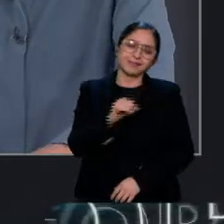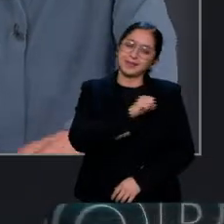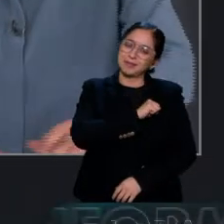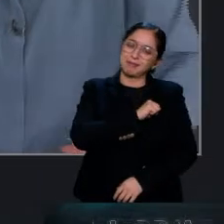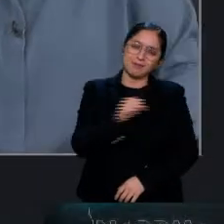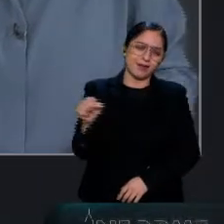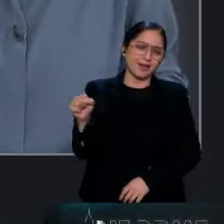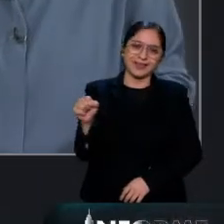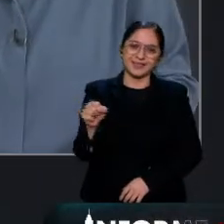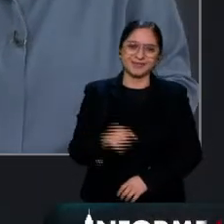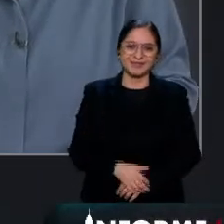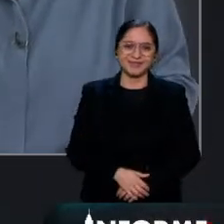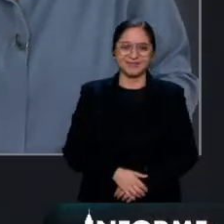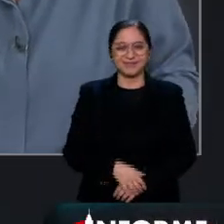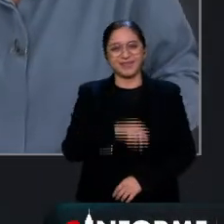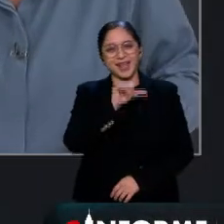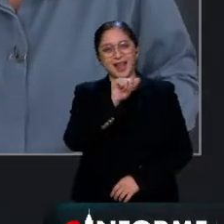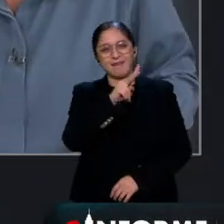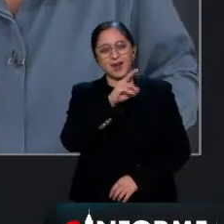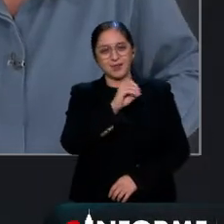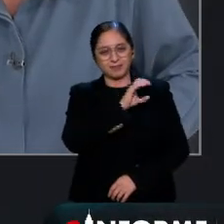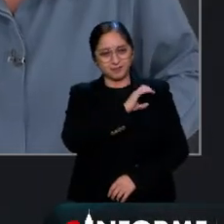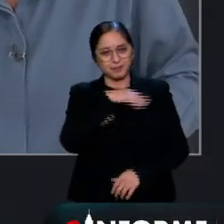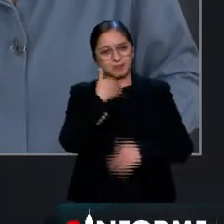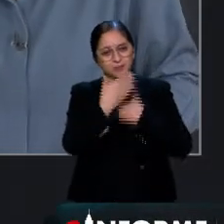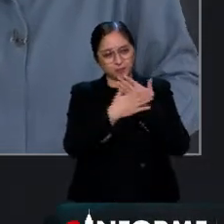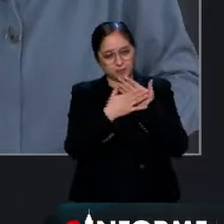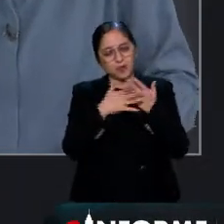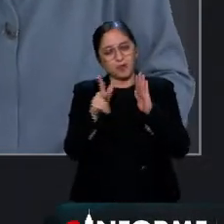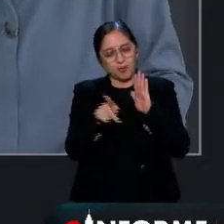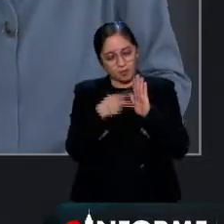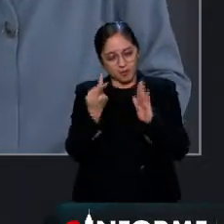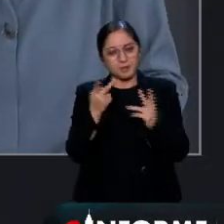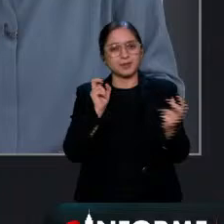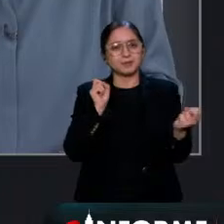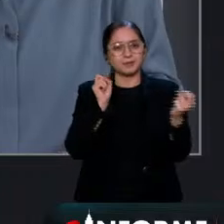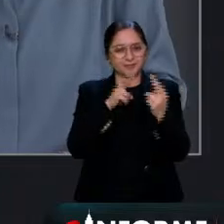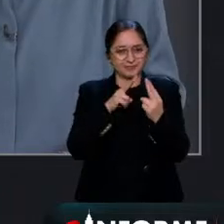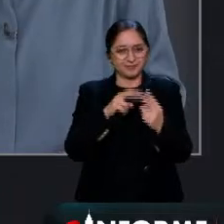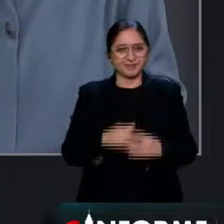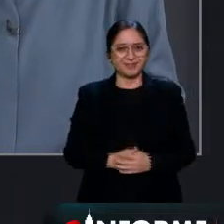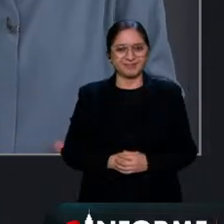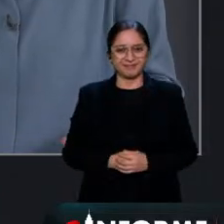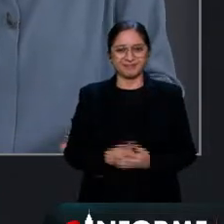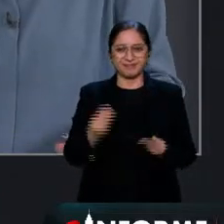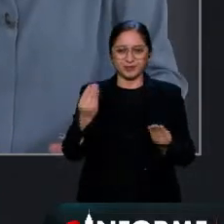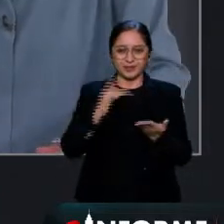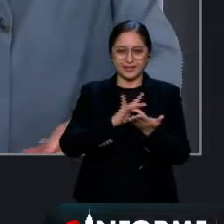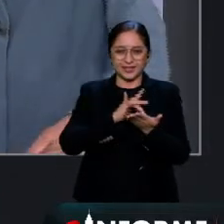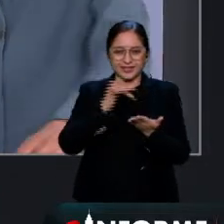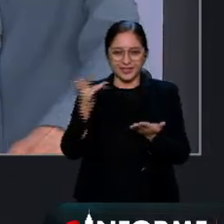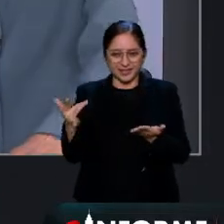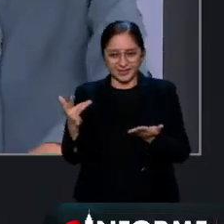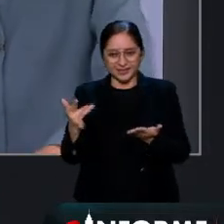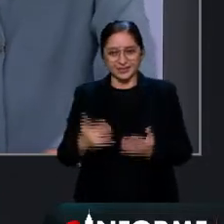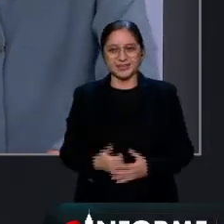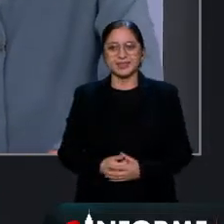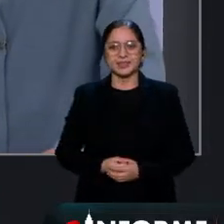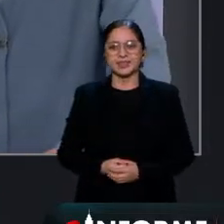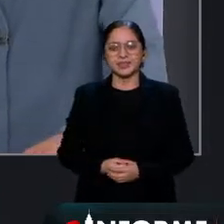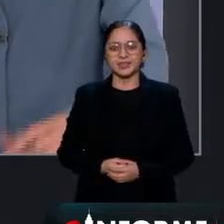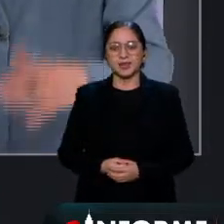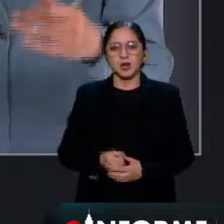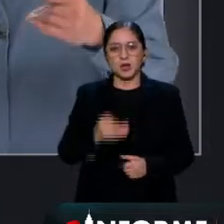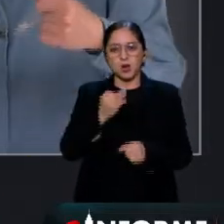querido álvaro nos vemos próximamente para seguir discutiendo gracias hasta luego buenas noches muchas muchas gracias